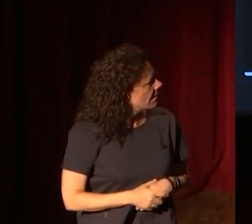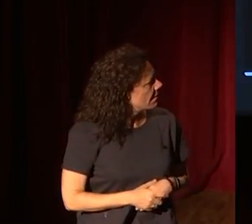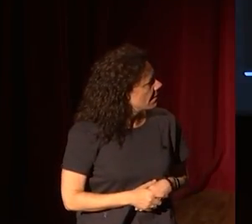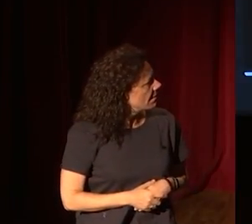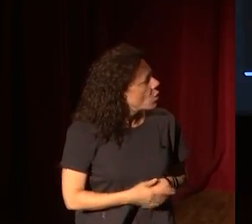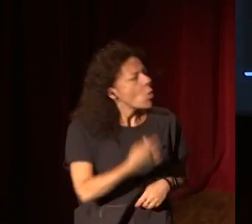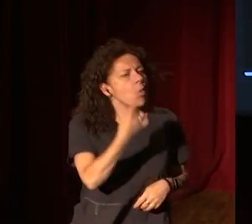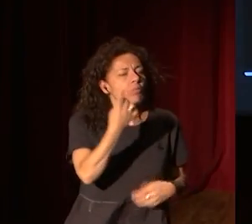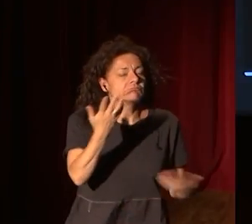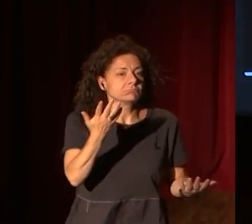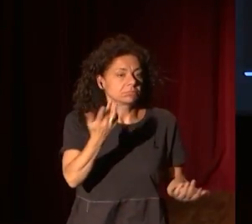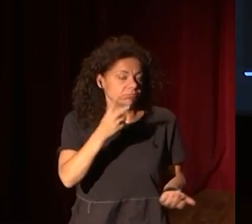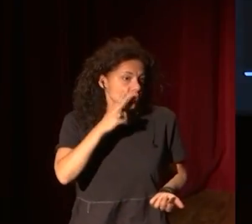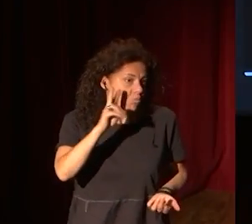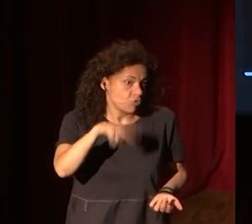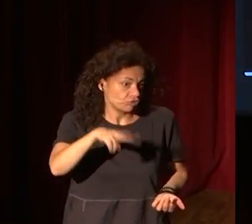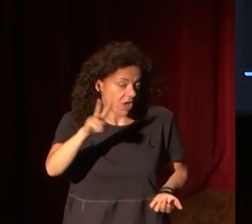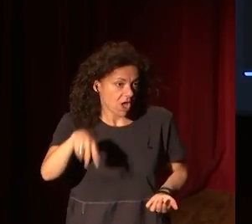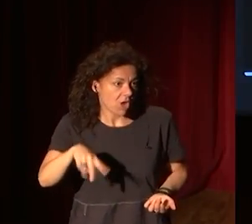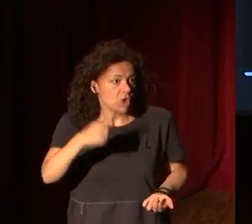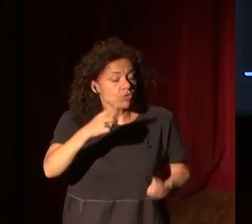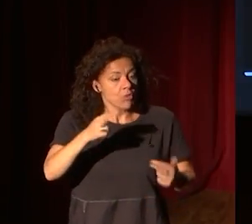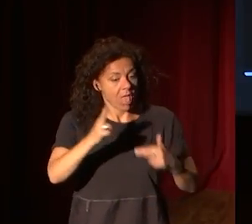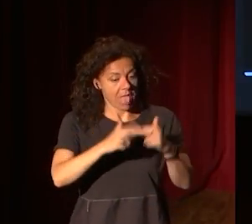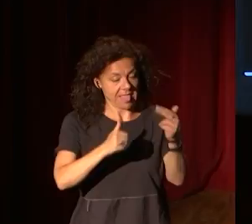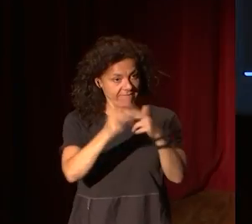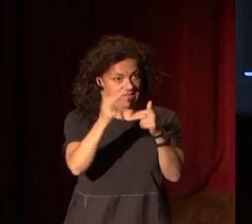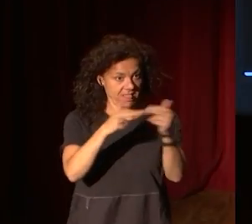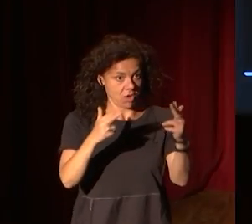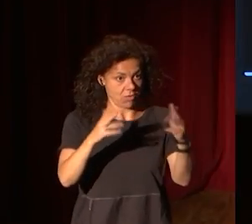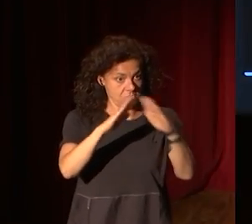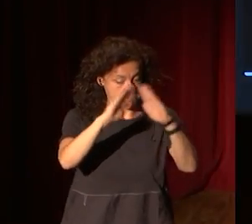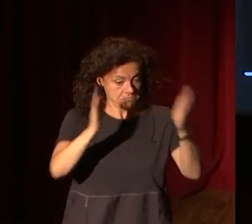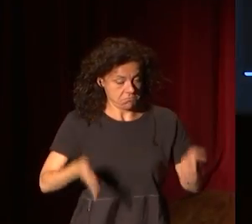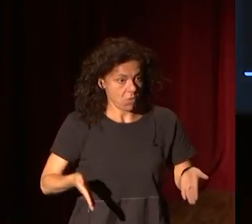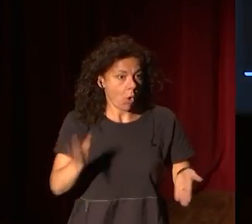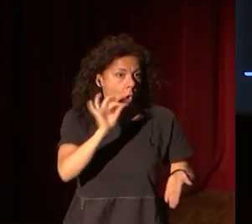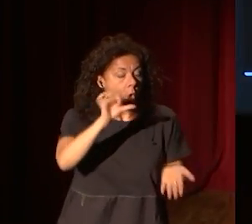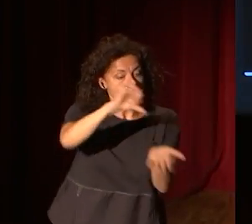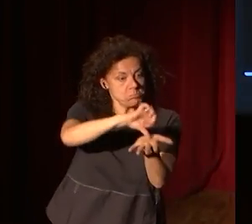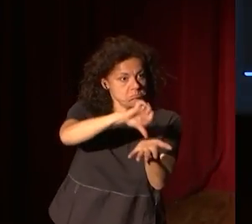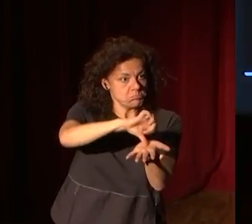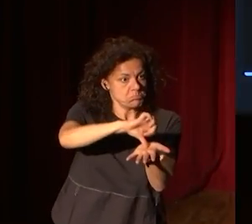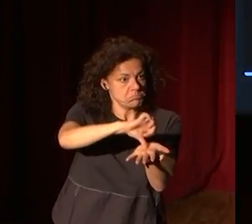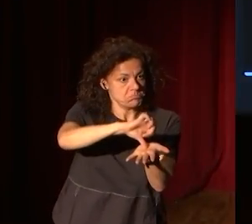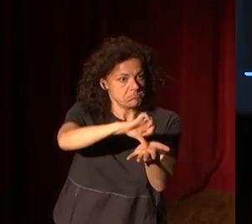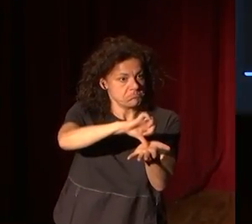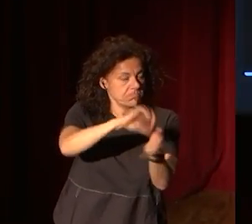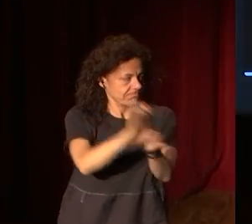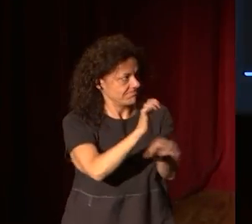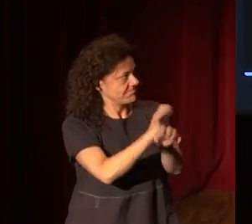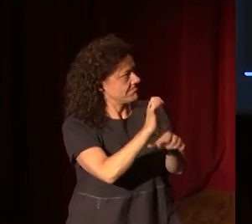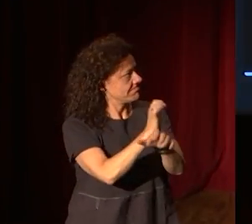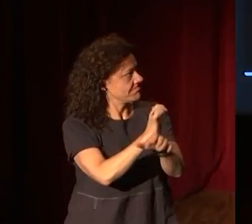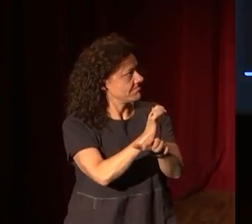Un museo es un edificio o local donde se